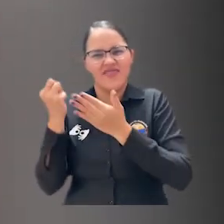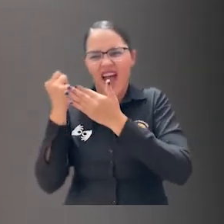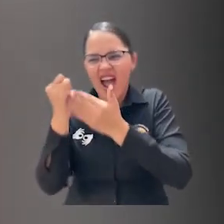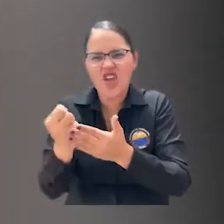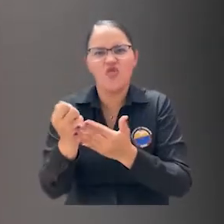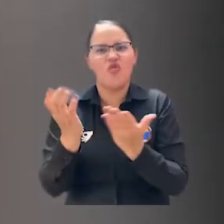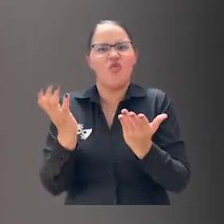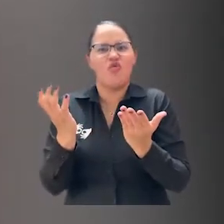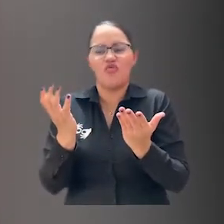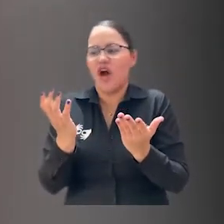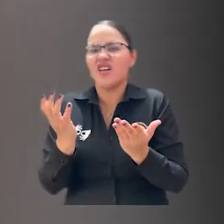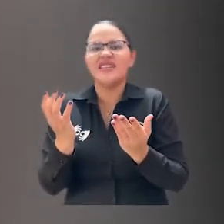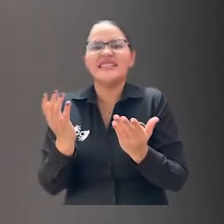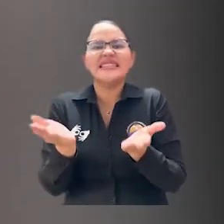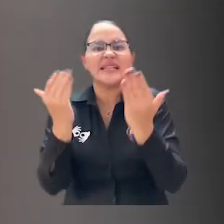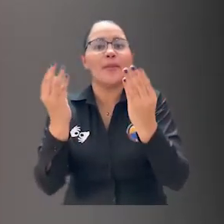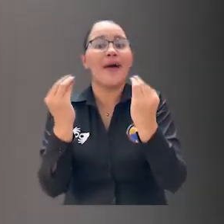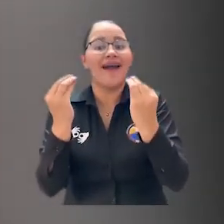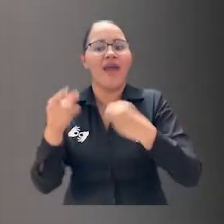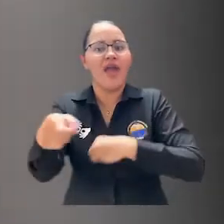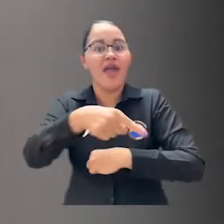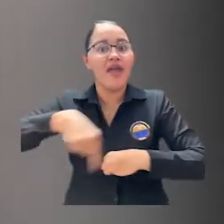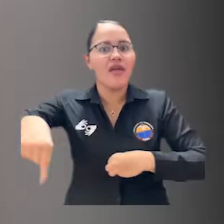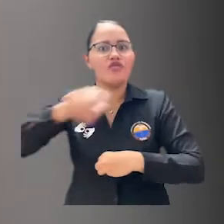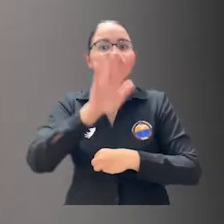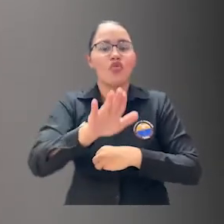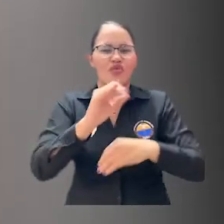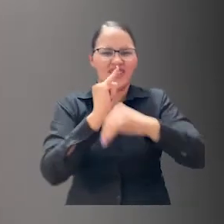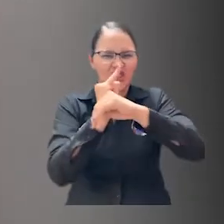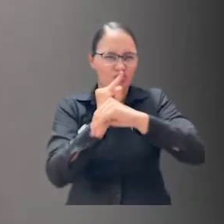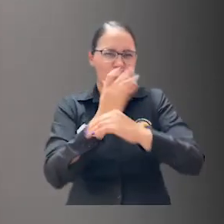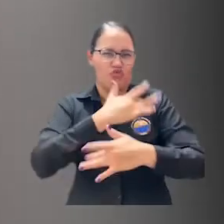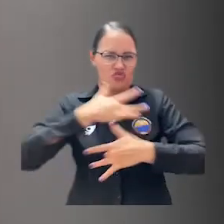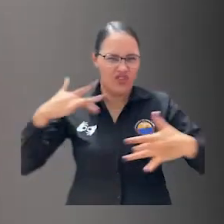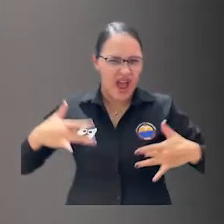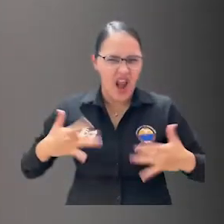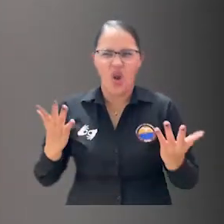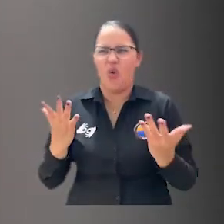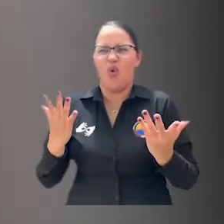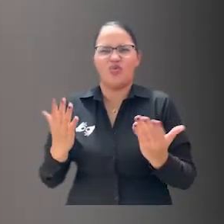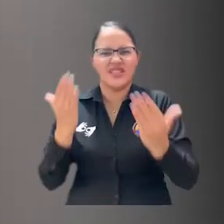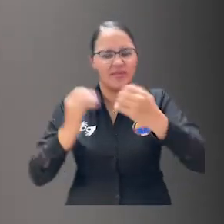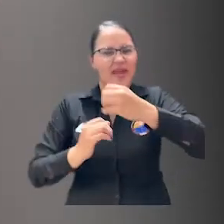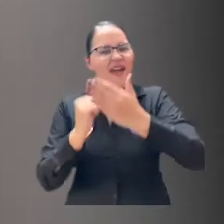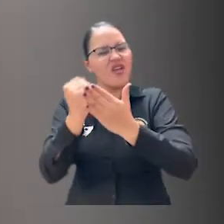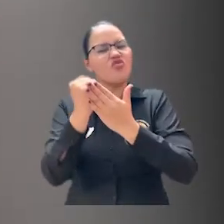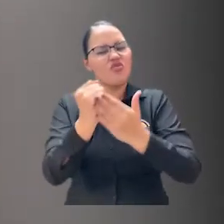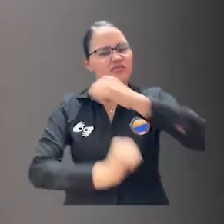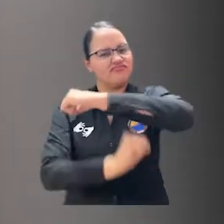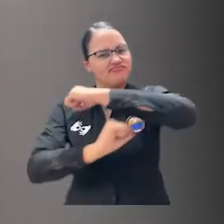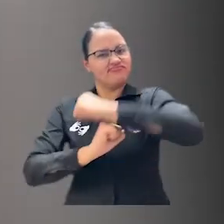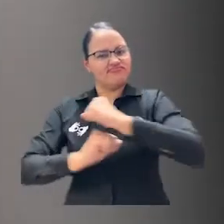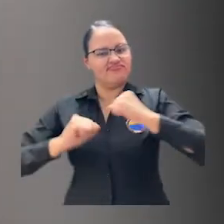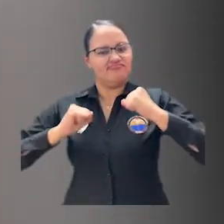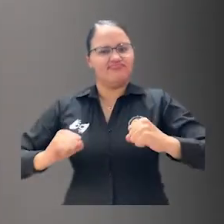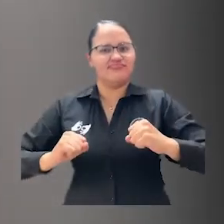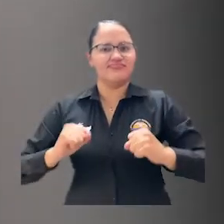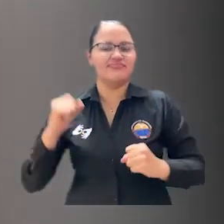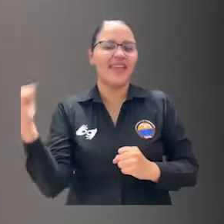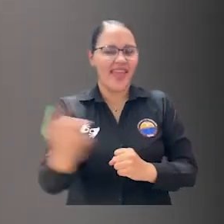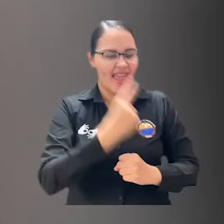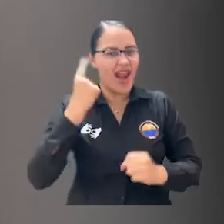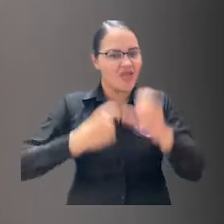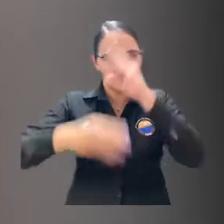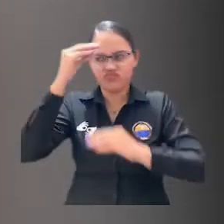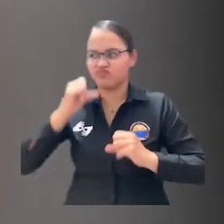la disposición de fortalecer instituciones de salud e instituciones de educación hacen que nos permitan avanzar como